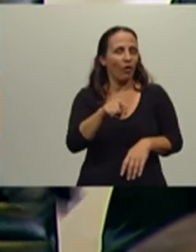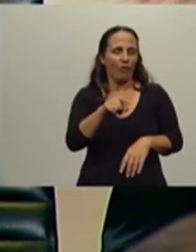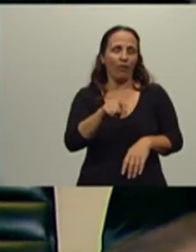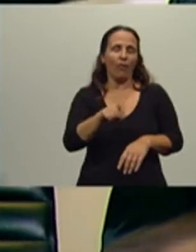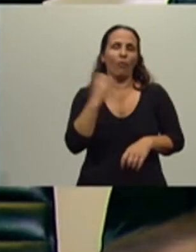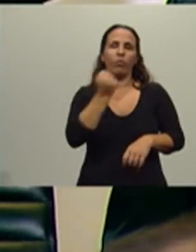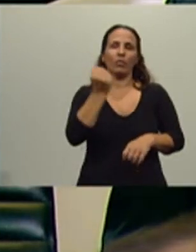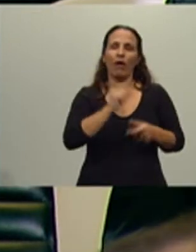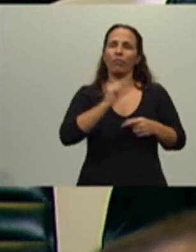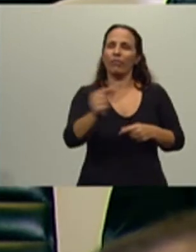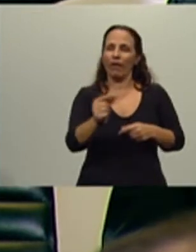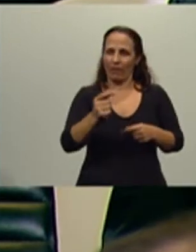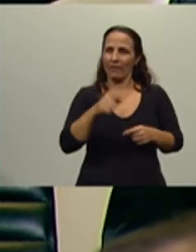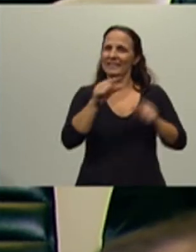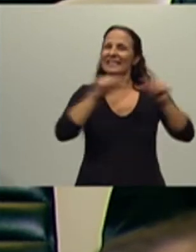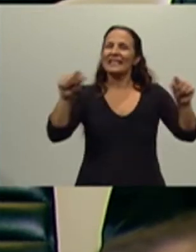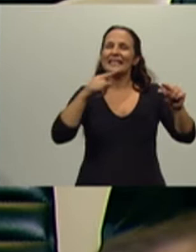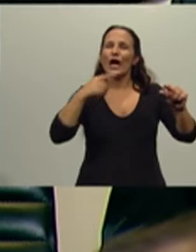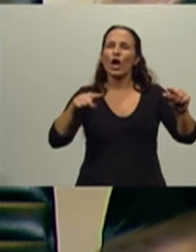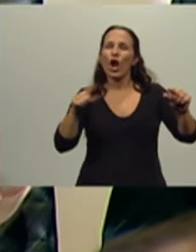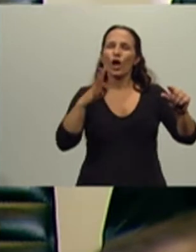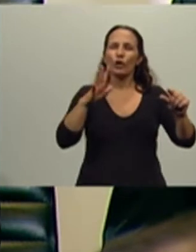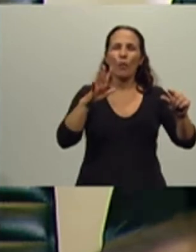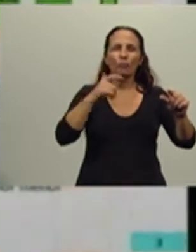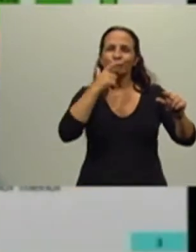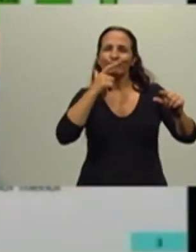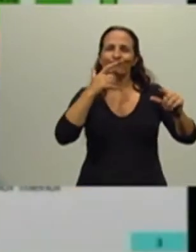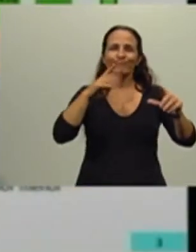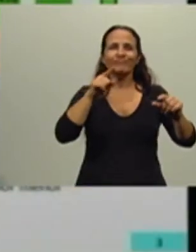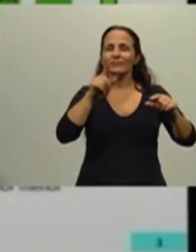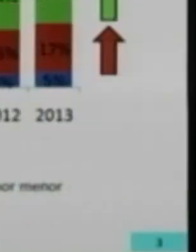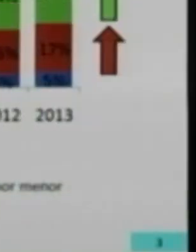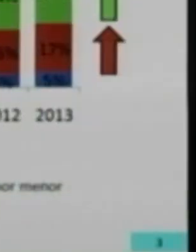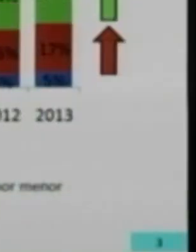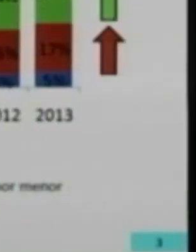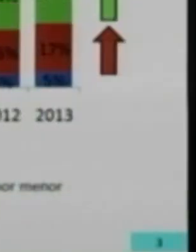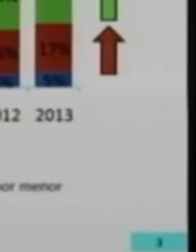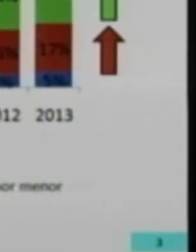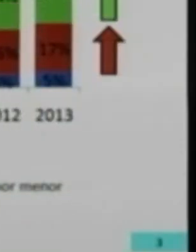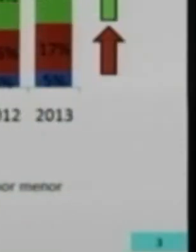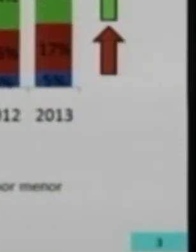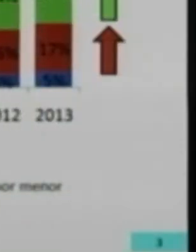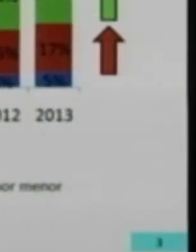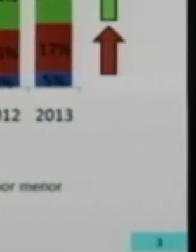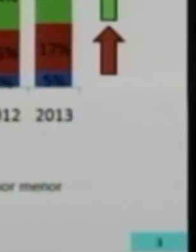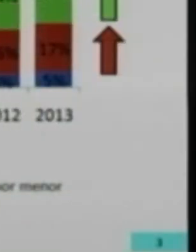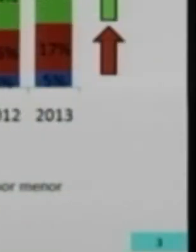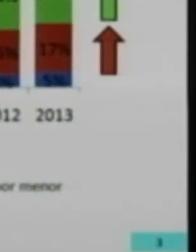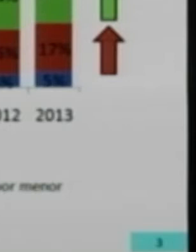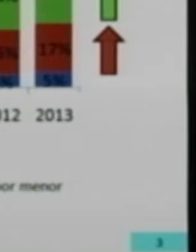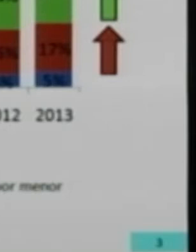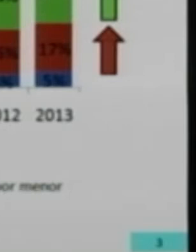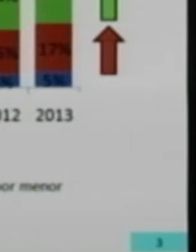financiamiento. Es la línea un poquito morada que ustedes ven ahí, que pasó de un 8% en el año 2003 a un